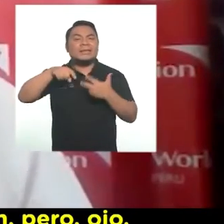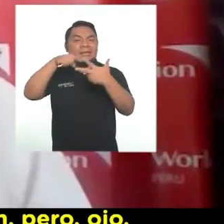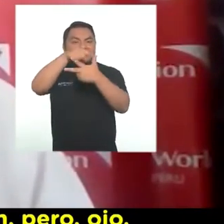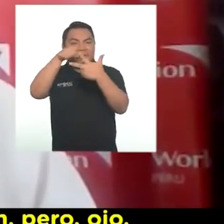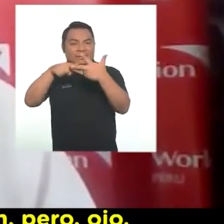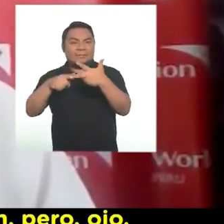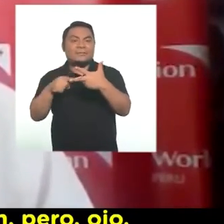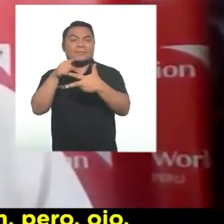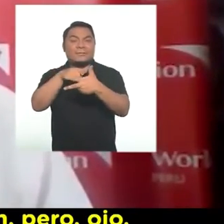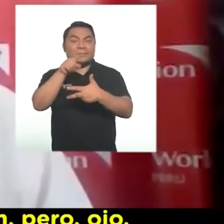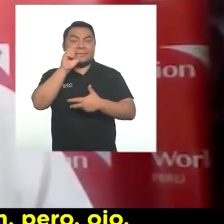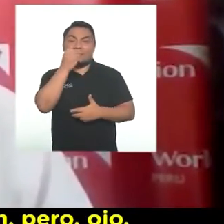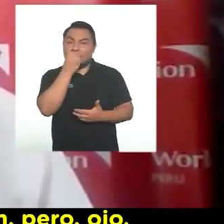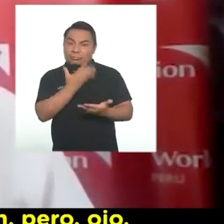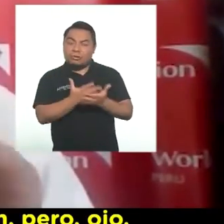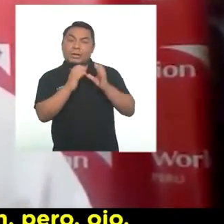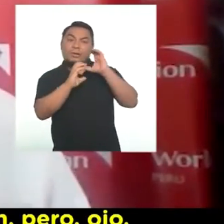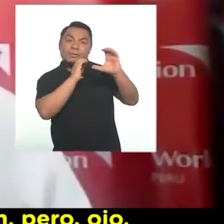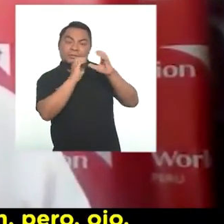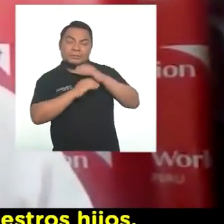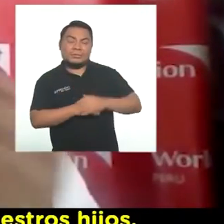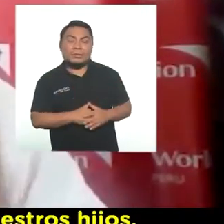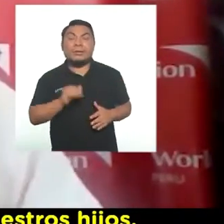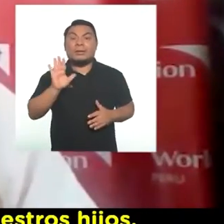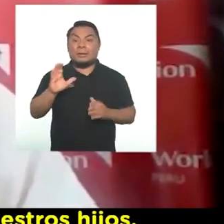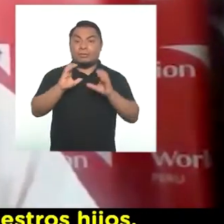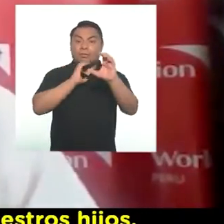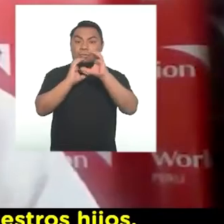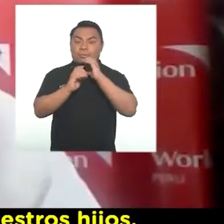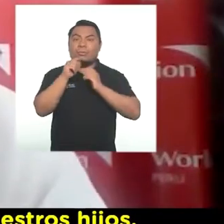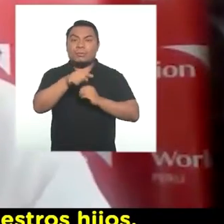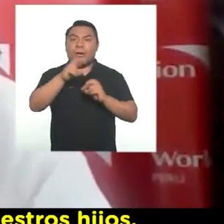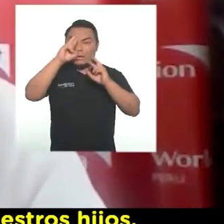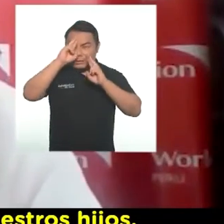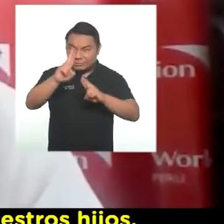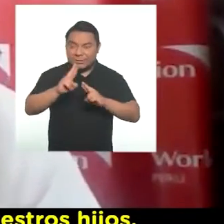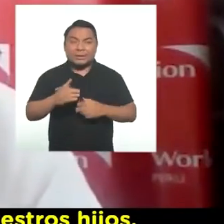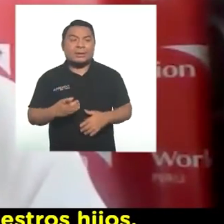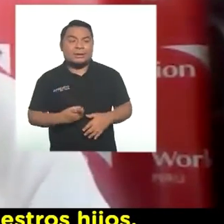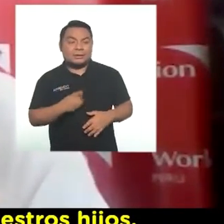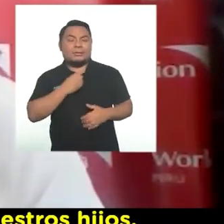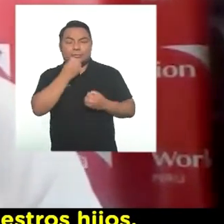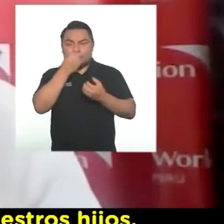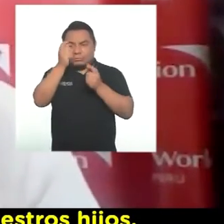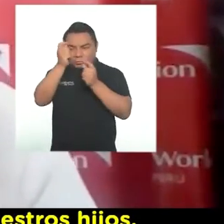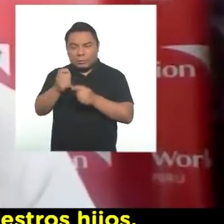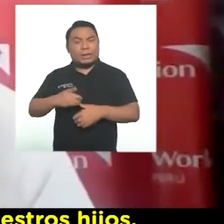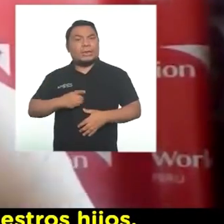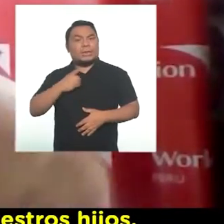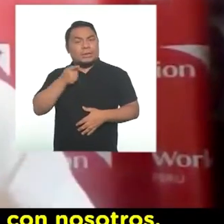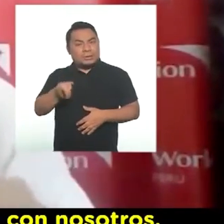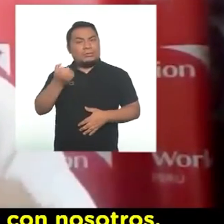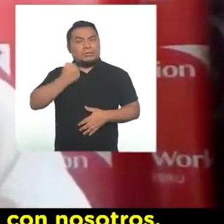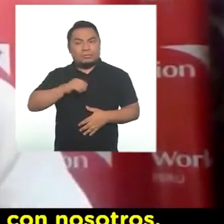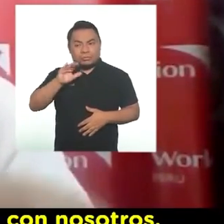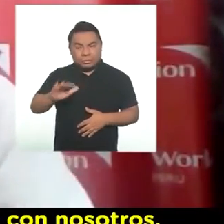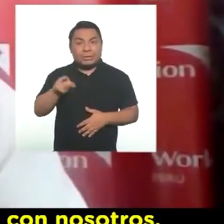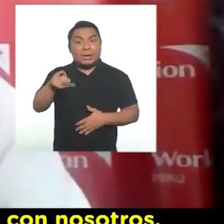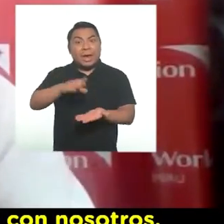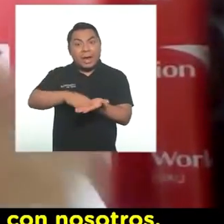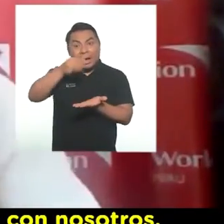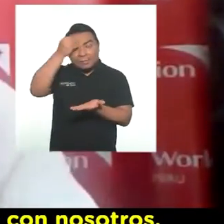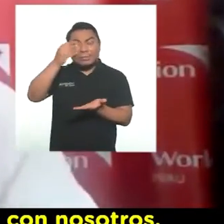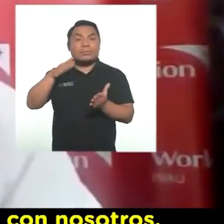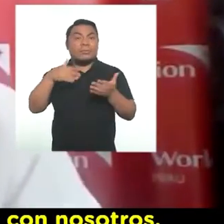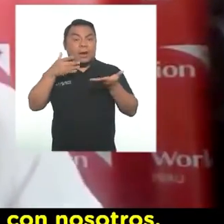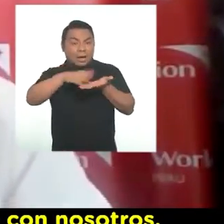Una buena comunicación, pero ojo, una comunicación con respeto, dignificando a nuestros hijos. Así nuestros hijos también